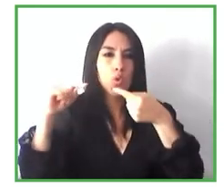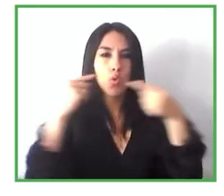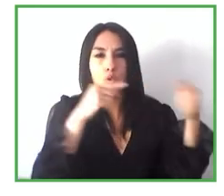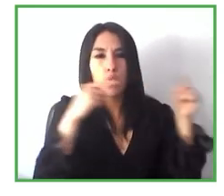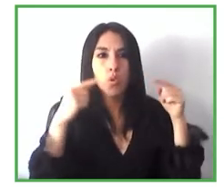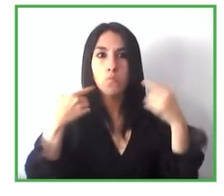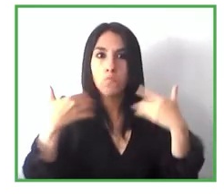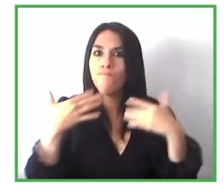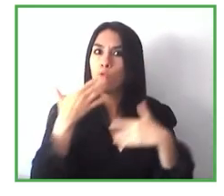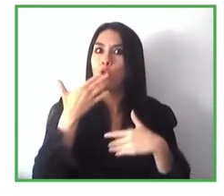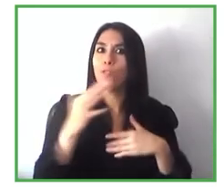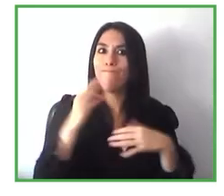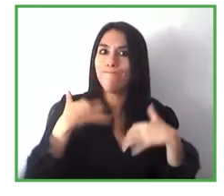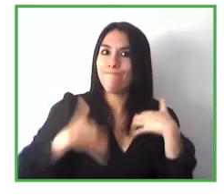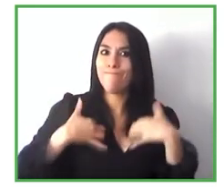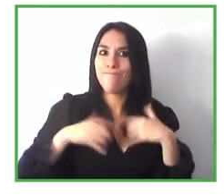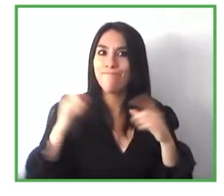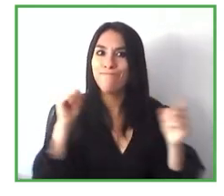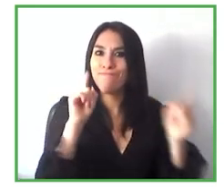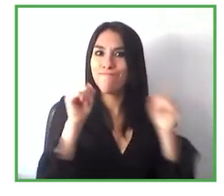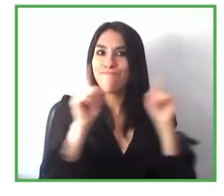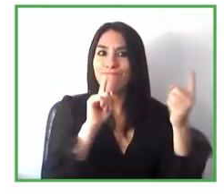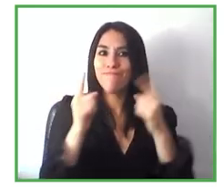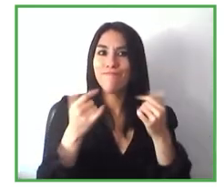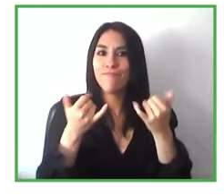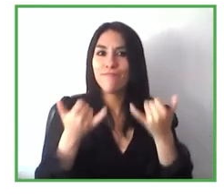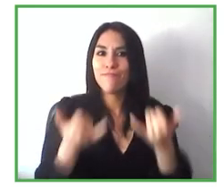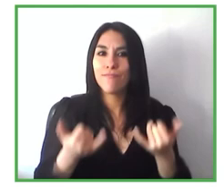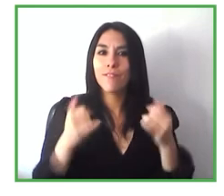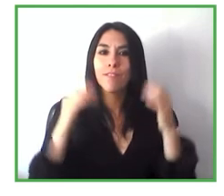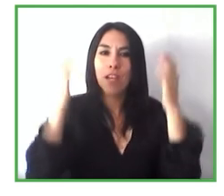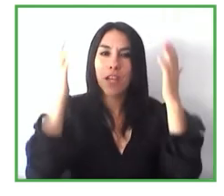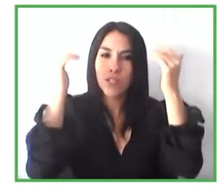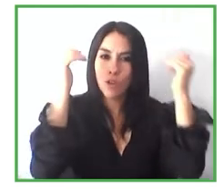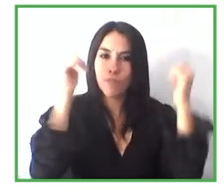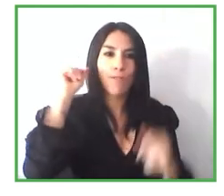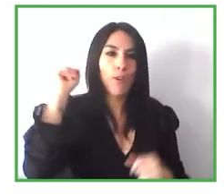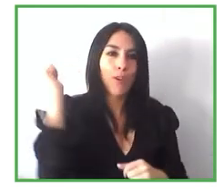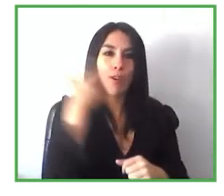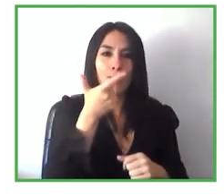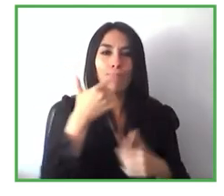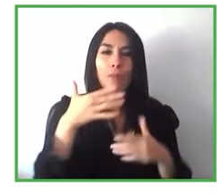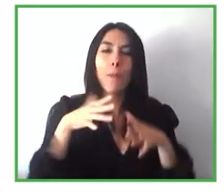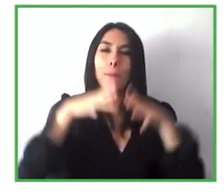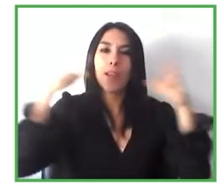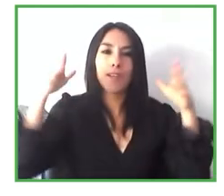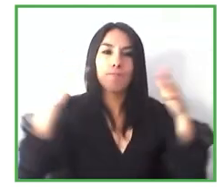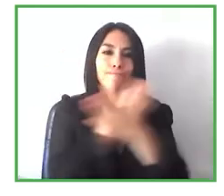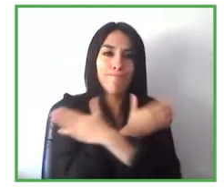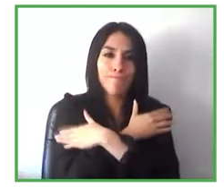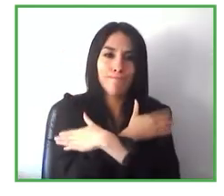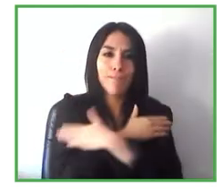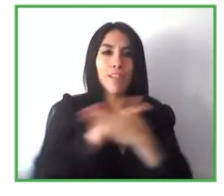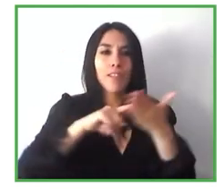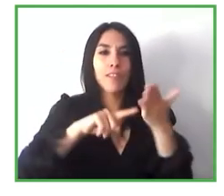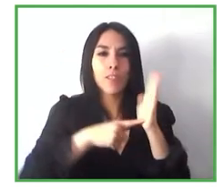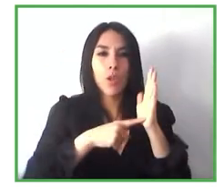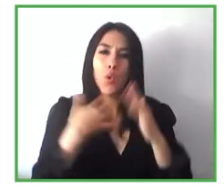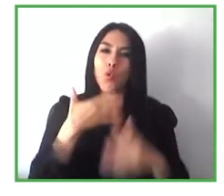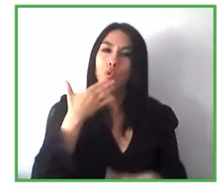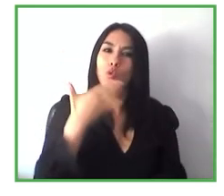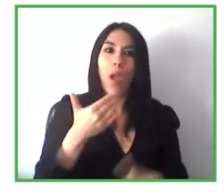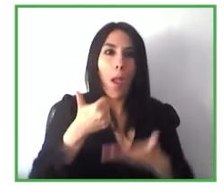darles la enhorabuena por las tecnologías por estas tecnologías tan increíbles y tan útiles que están desarrollando y que tantos